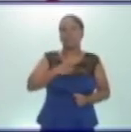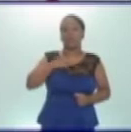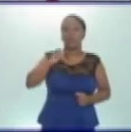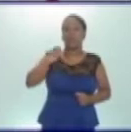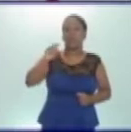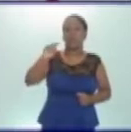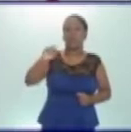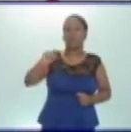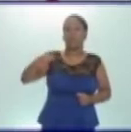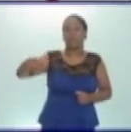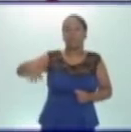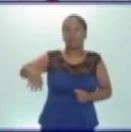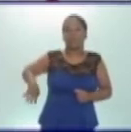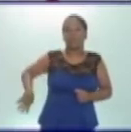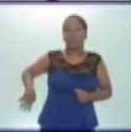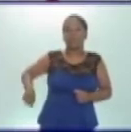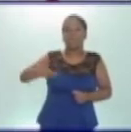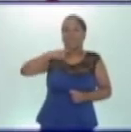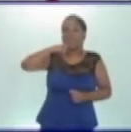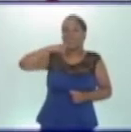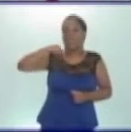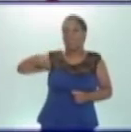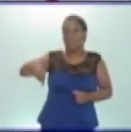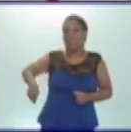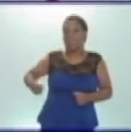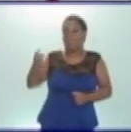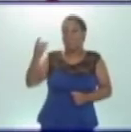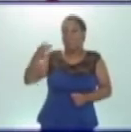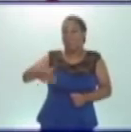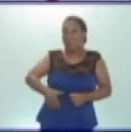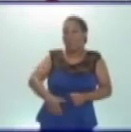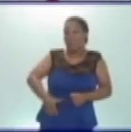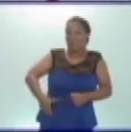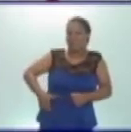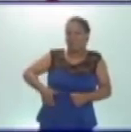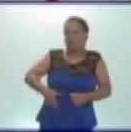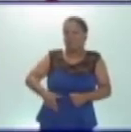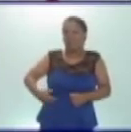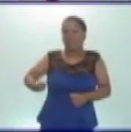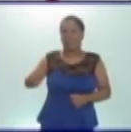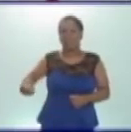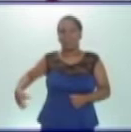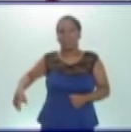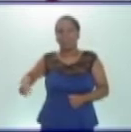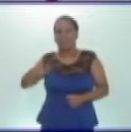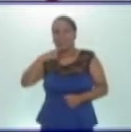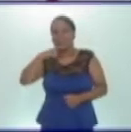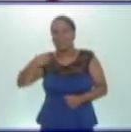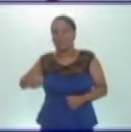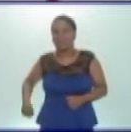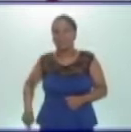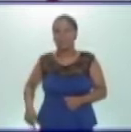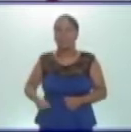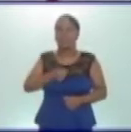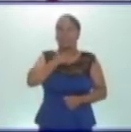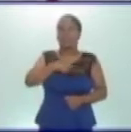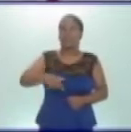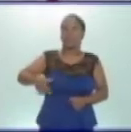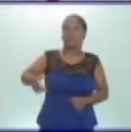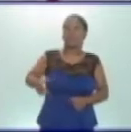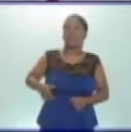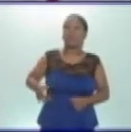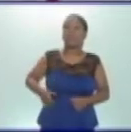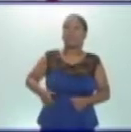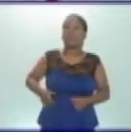enfermedad intestinal inflamatoria que provoca dolor y sangrado al defecar. En el caso del hígado, observan la